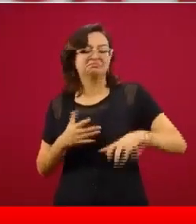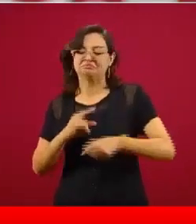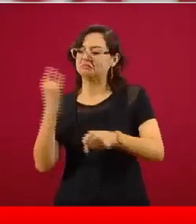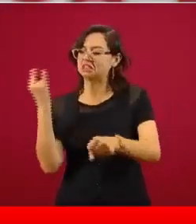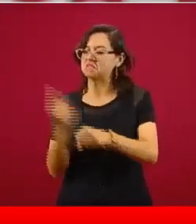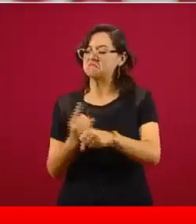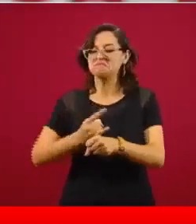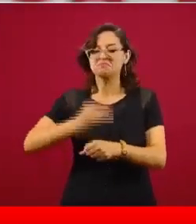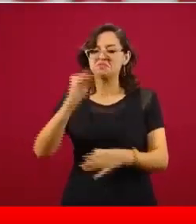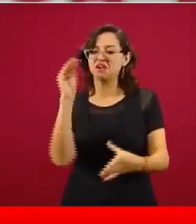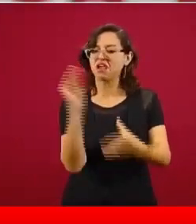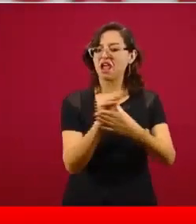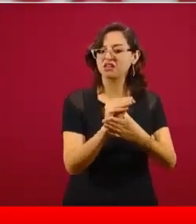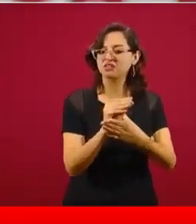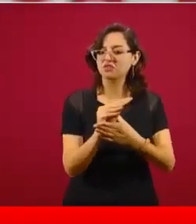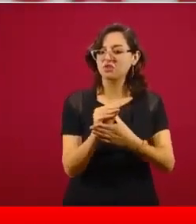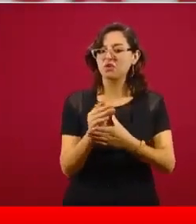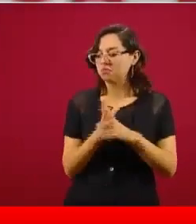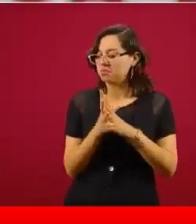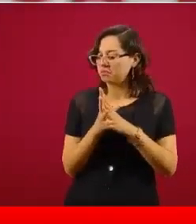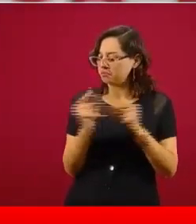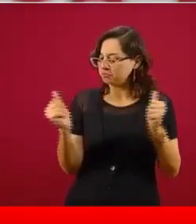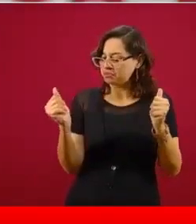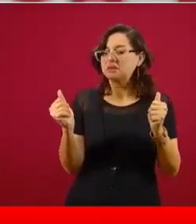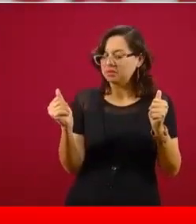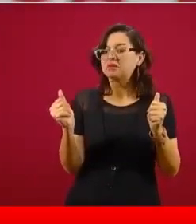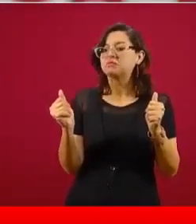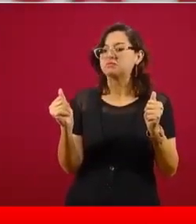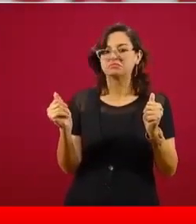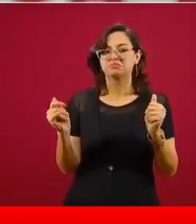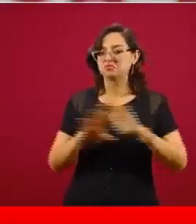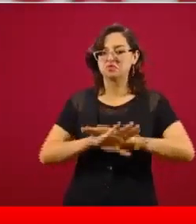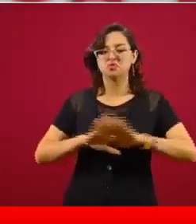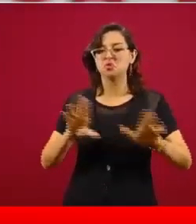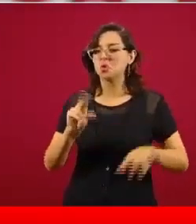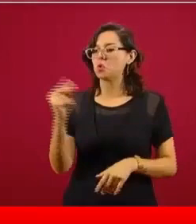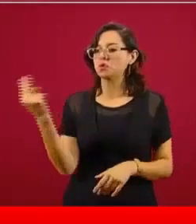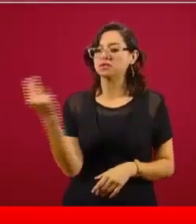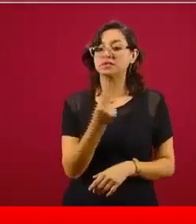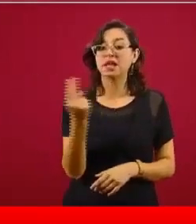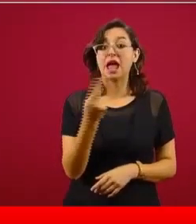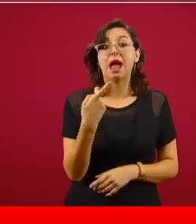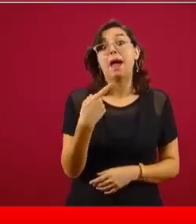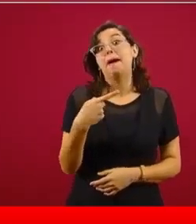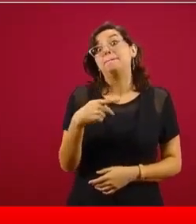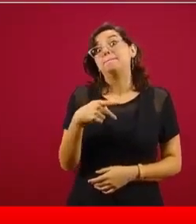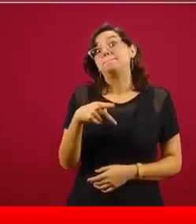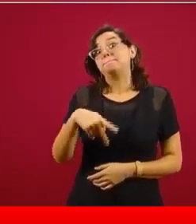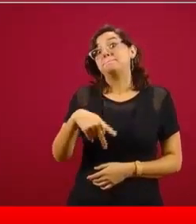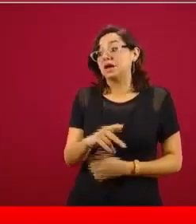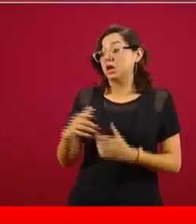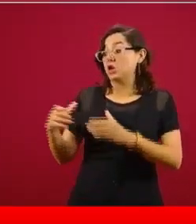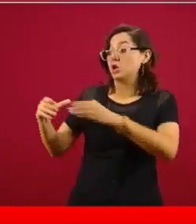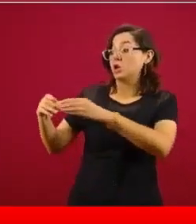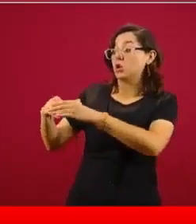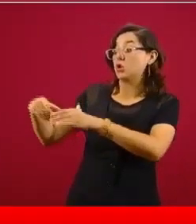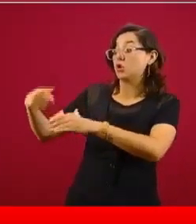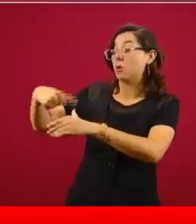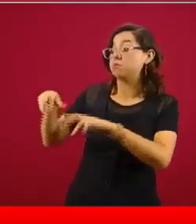responsabilidad social. Ah, pero cuando se trataba de rescate financiero, ahí sí,